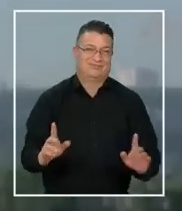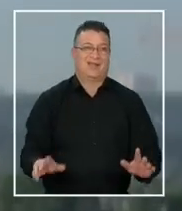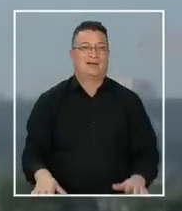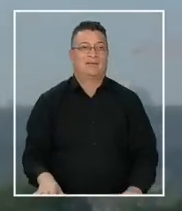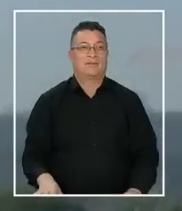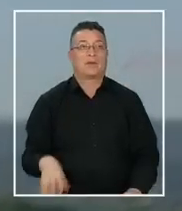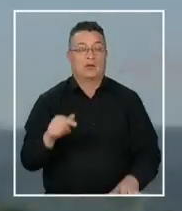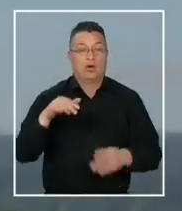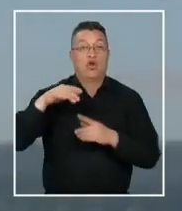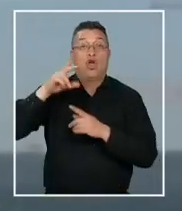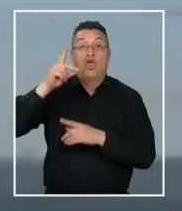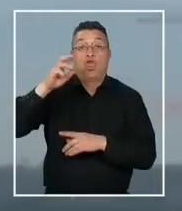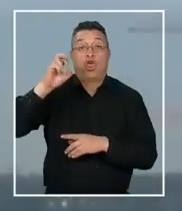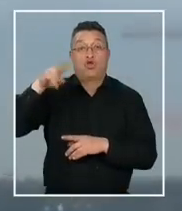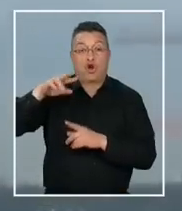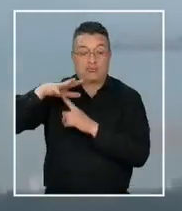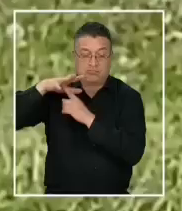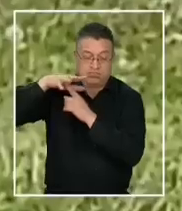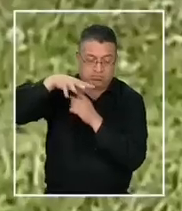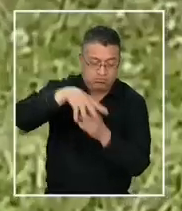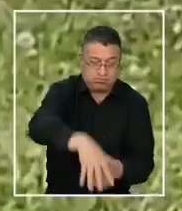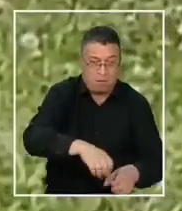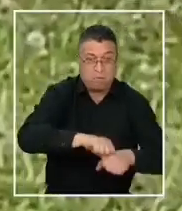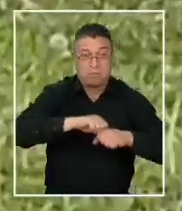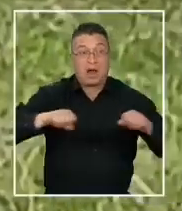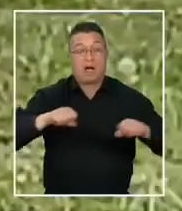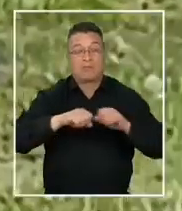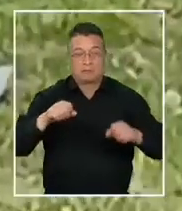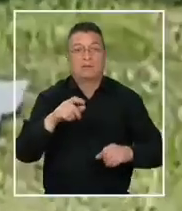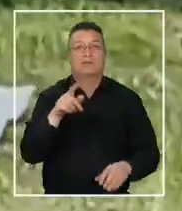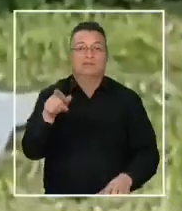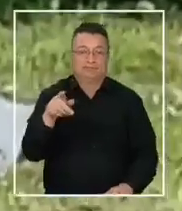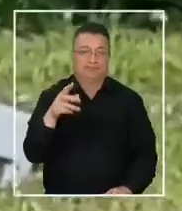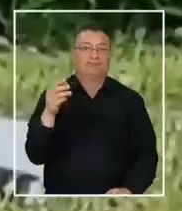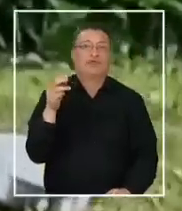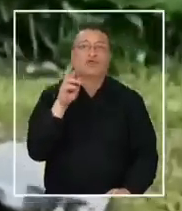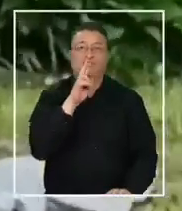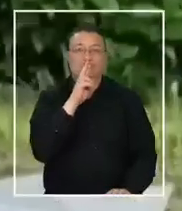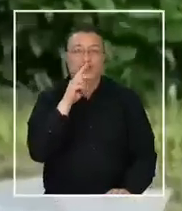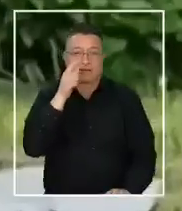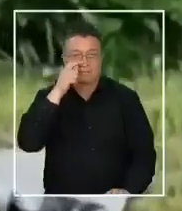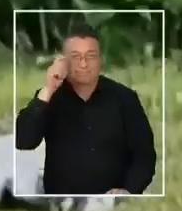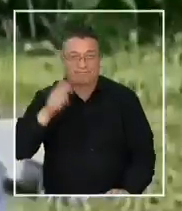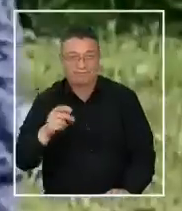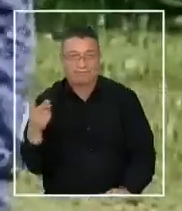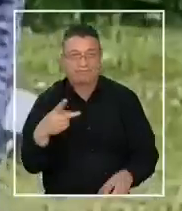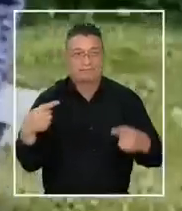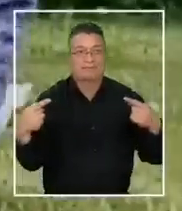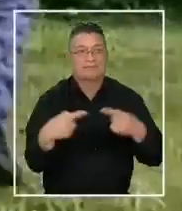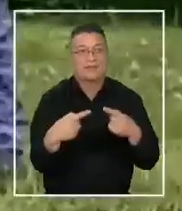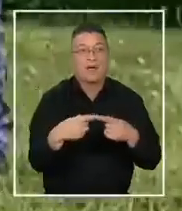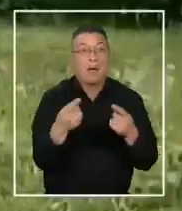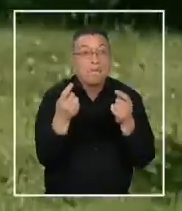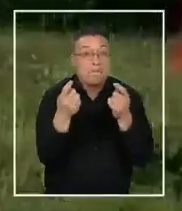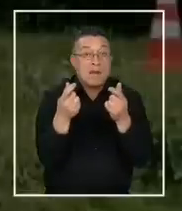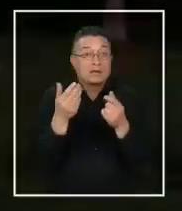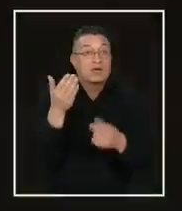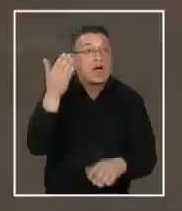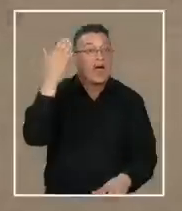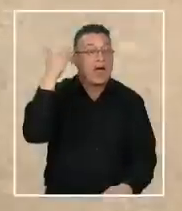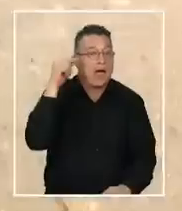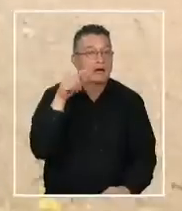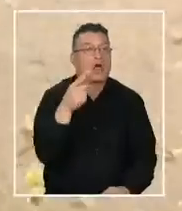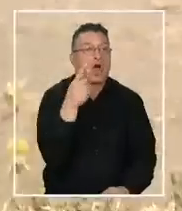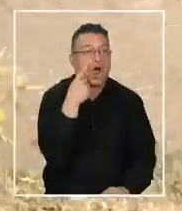tipo kamikaze han marcado el combate entre Kiev y Moscú. En nada se parecen a los dispositivos que ya nos son